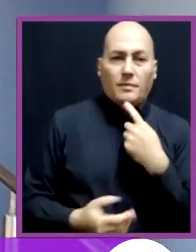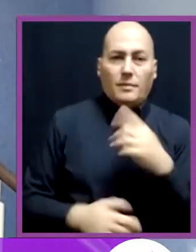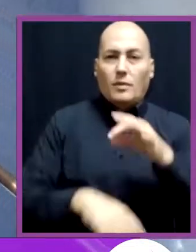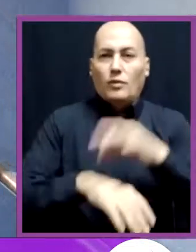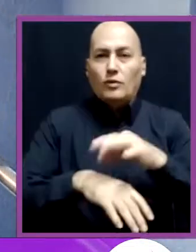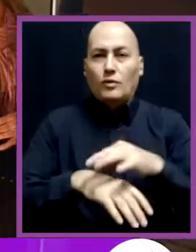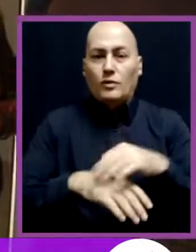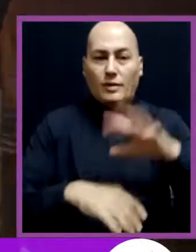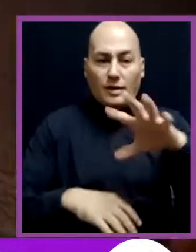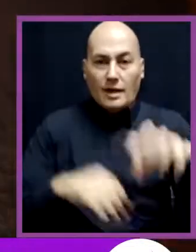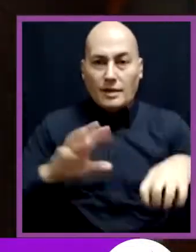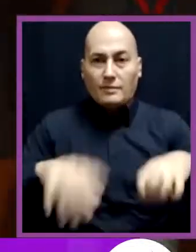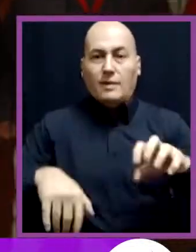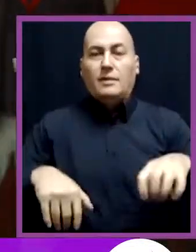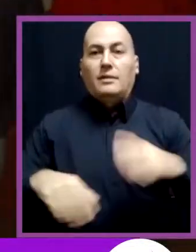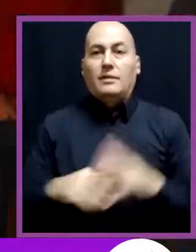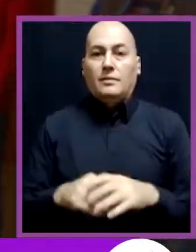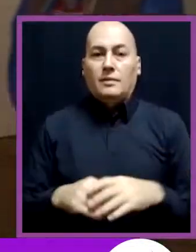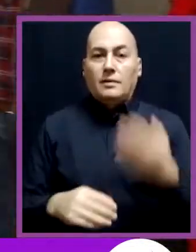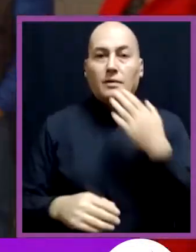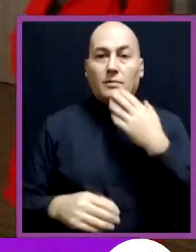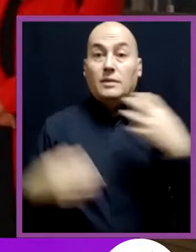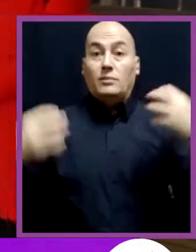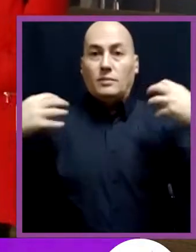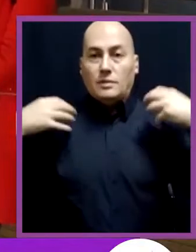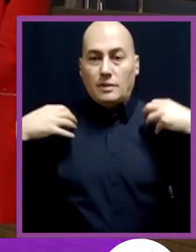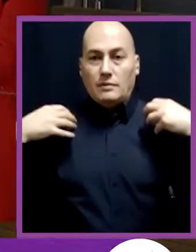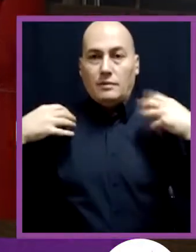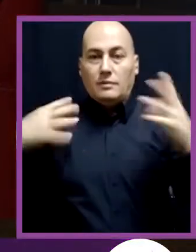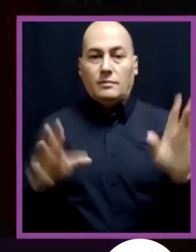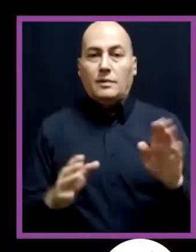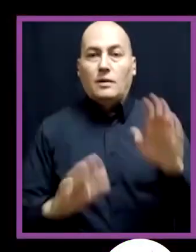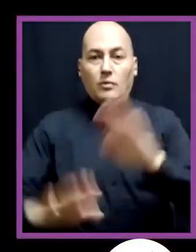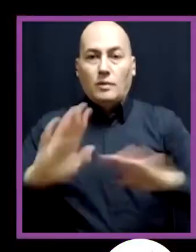para fomentar la tenencia responsable de mascotas.